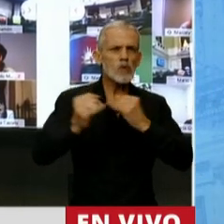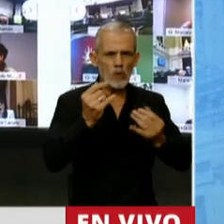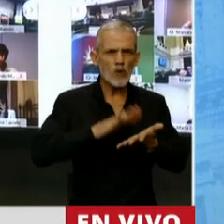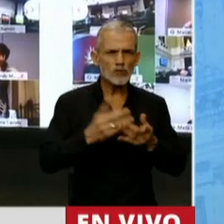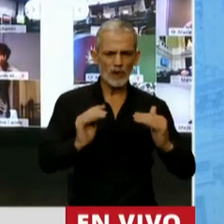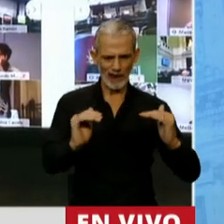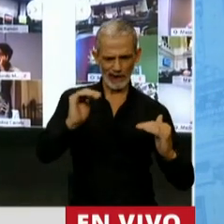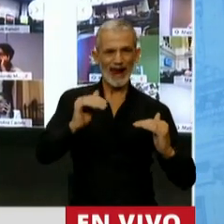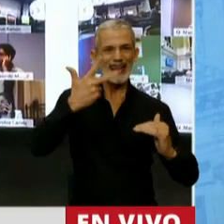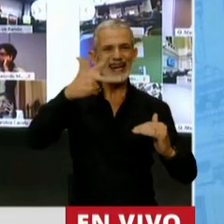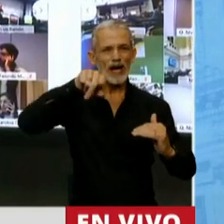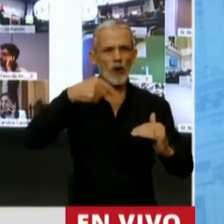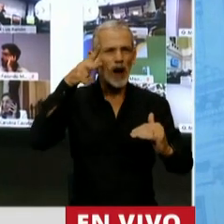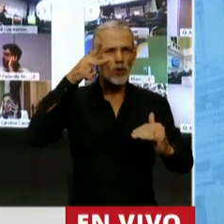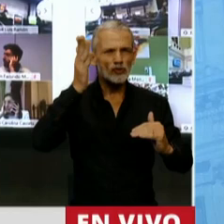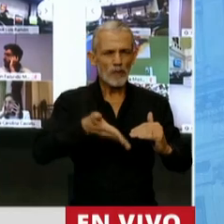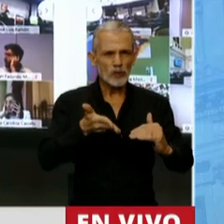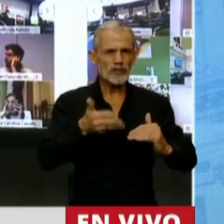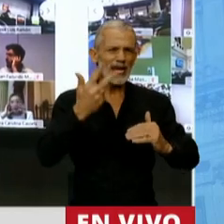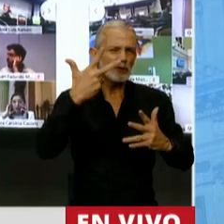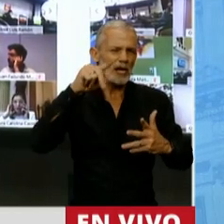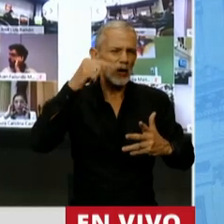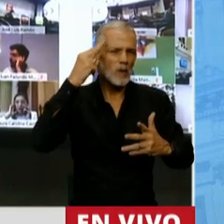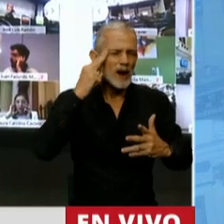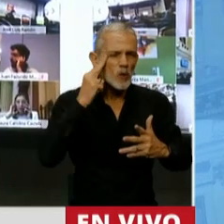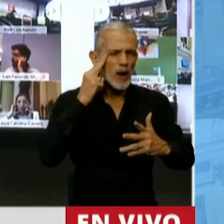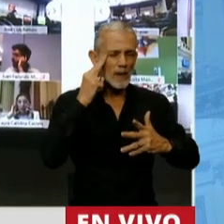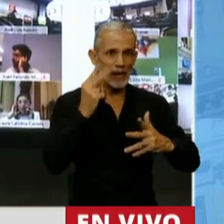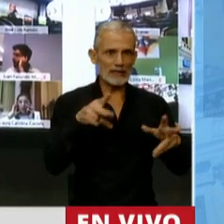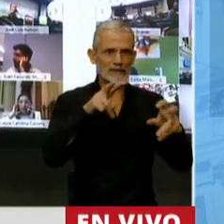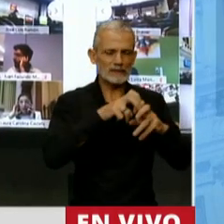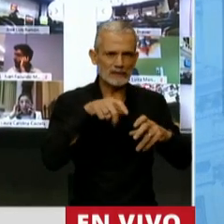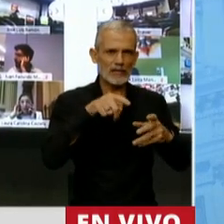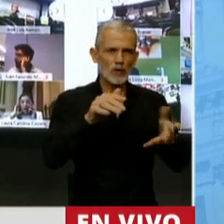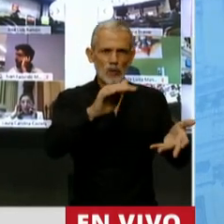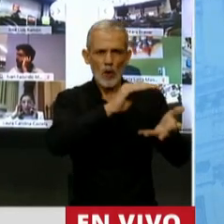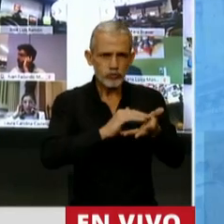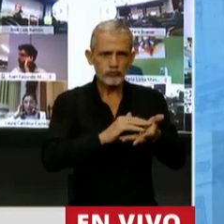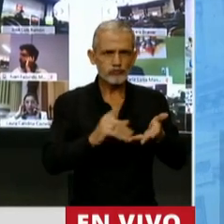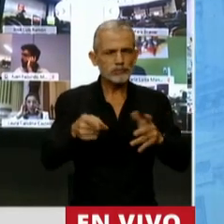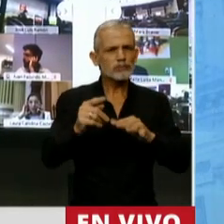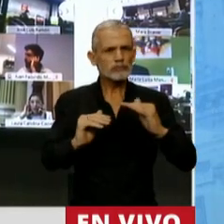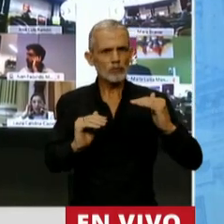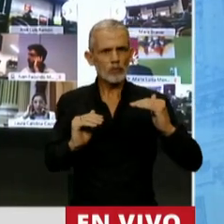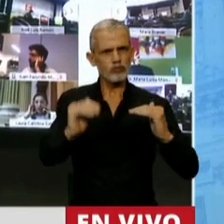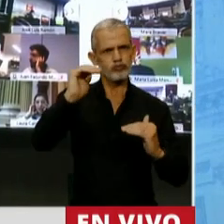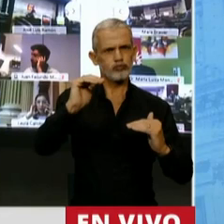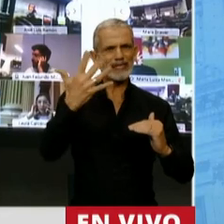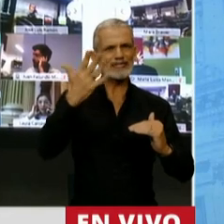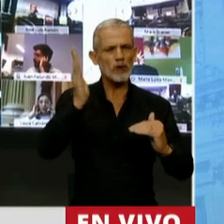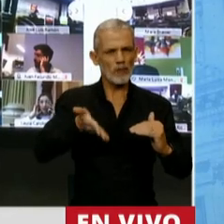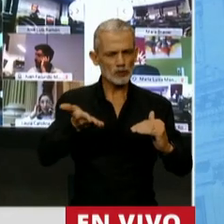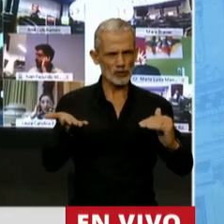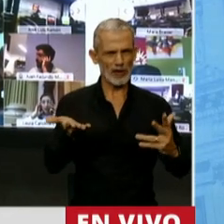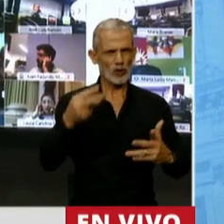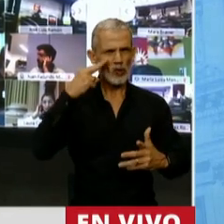pasó de ese 3,8, 3,9 del PBI en el 2015 a un 5% en el 2019,